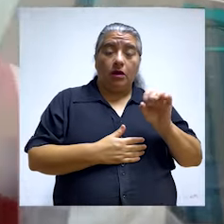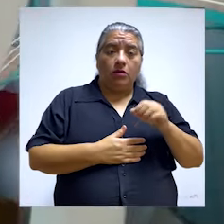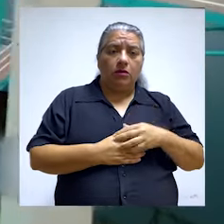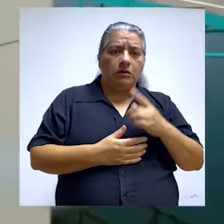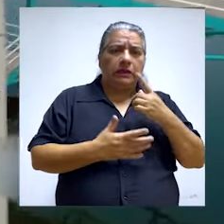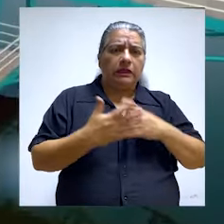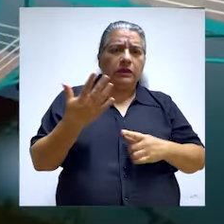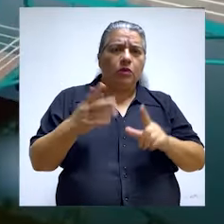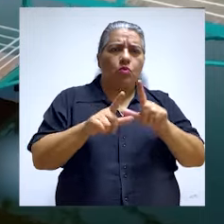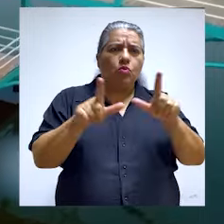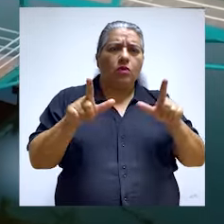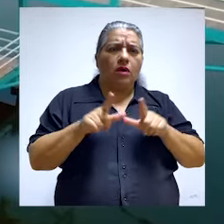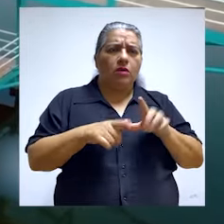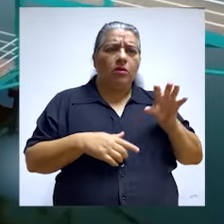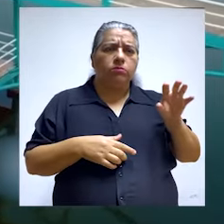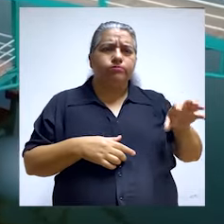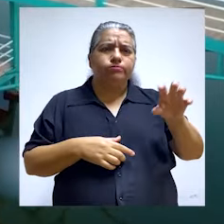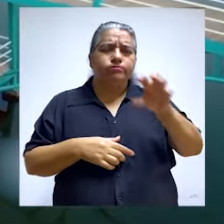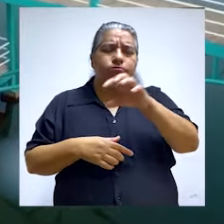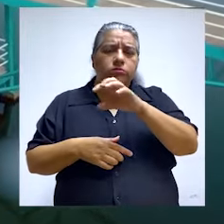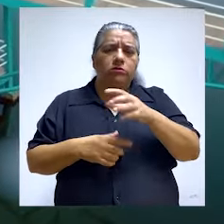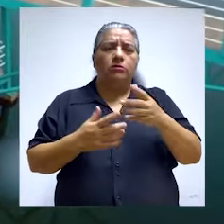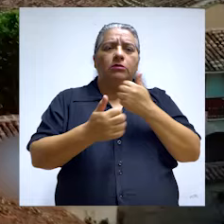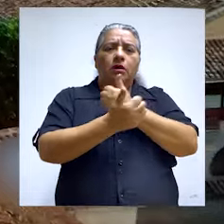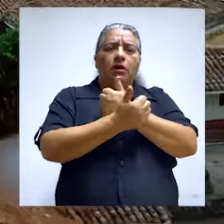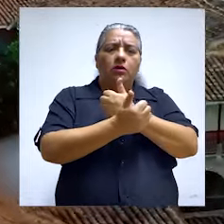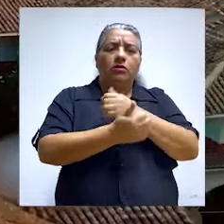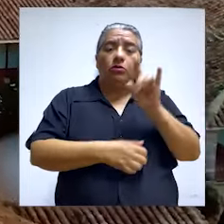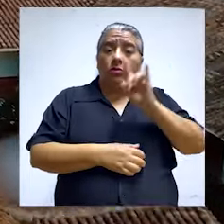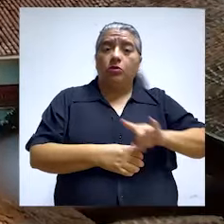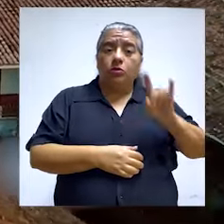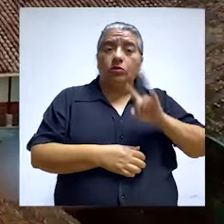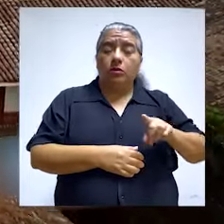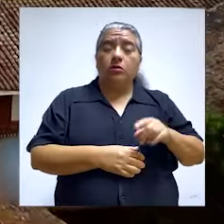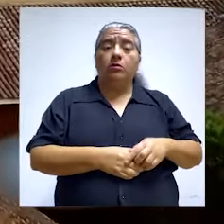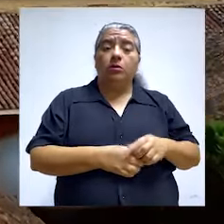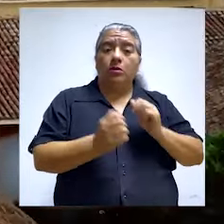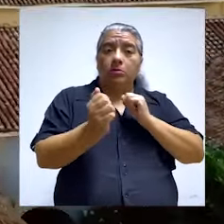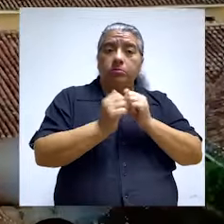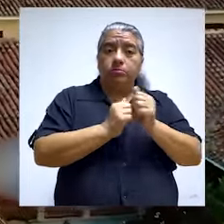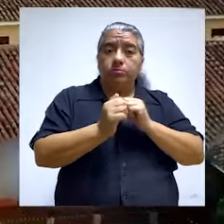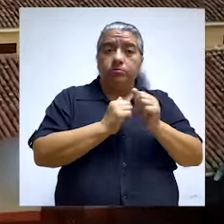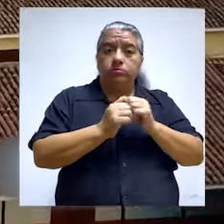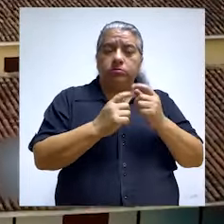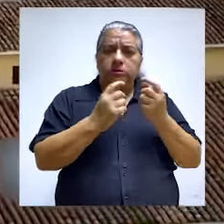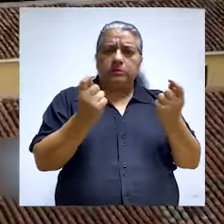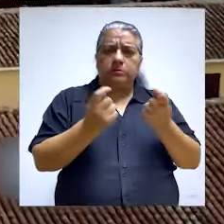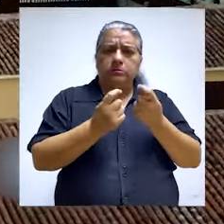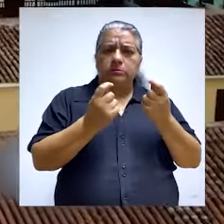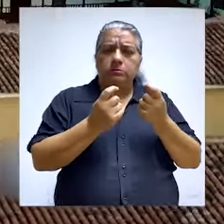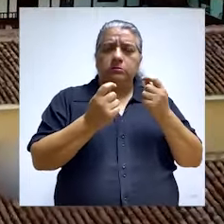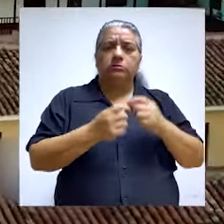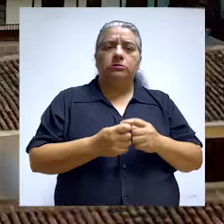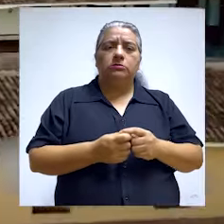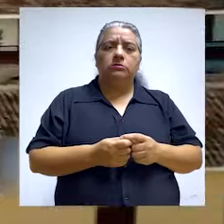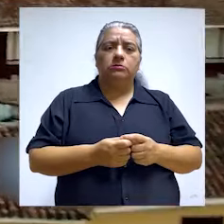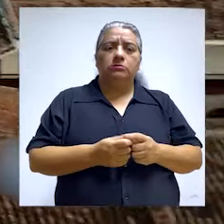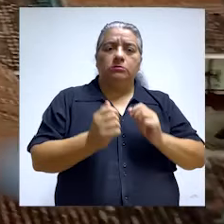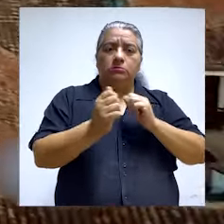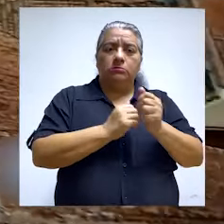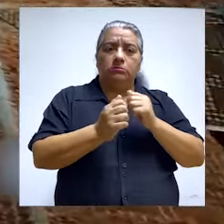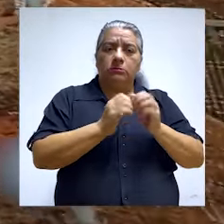contempla cuáles van a ser las infraestructuras de la región Ayacucho que van a ser utilizadas para el desarrollo de este evento internacional.